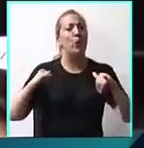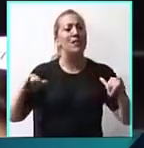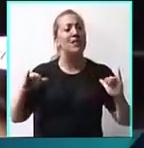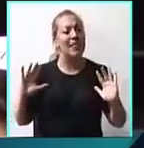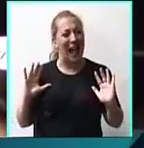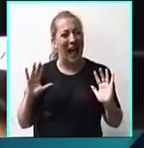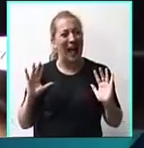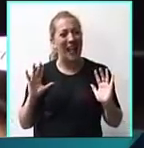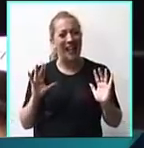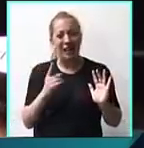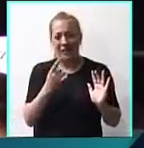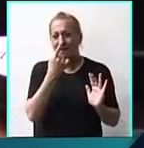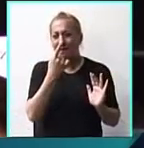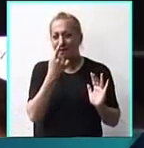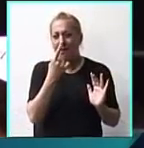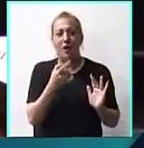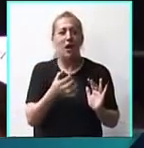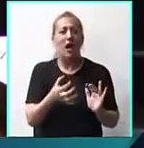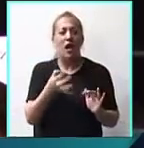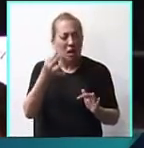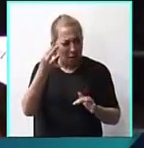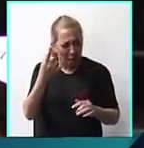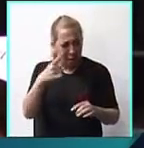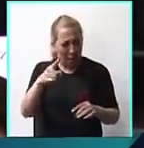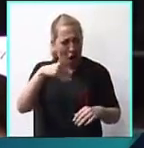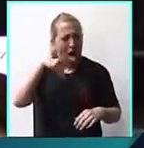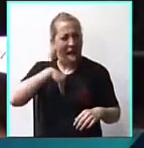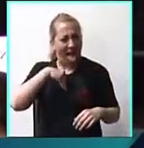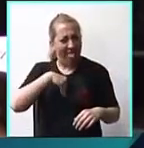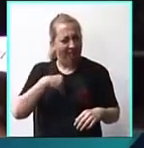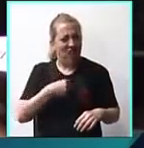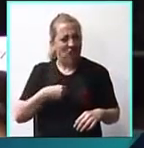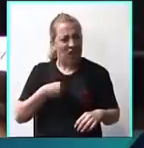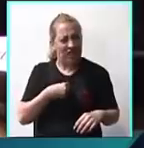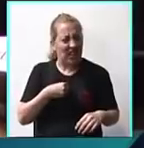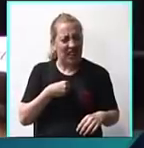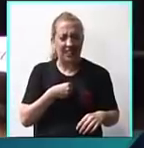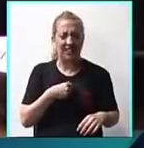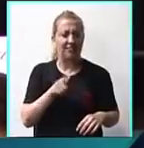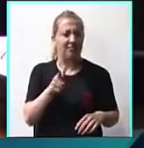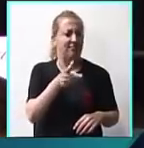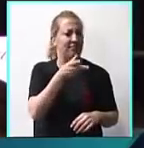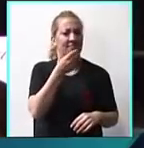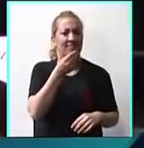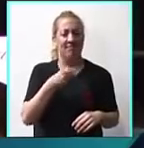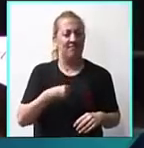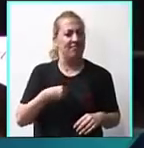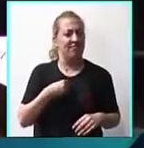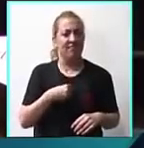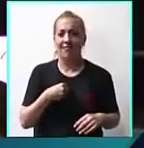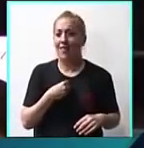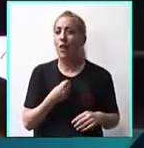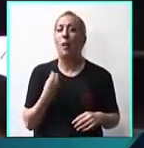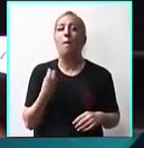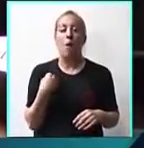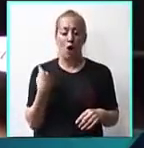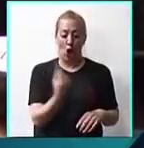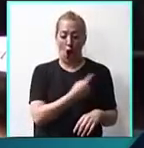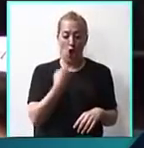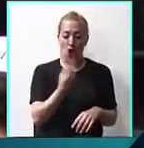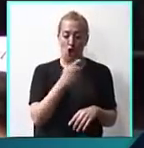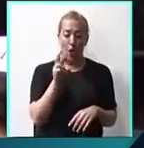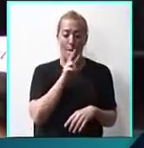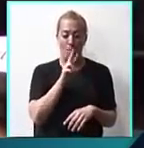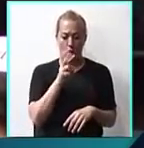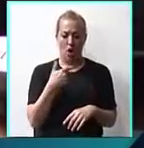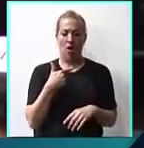seguramente no sienten nada de lo que sentimos nosotras. Porque nosotras decimos no en